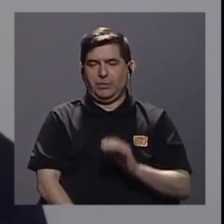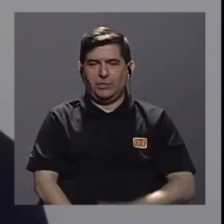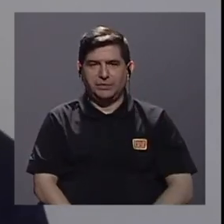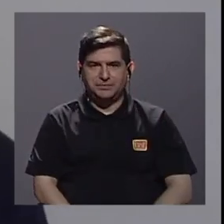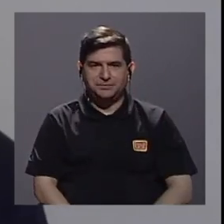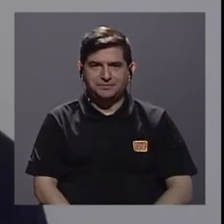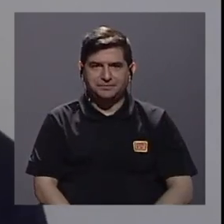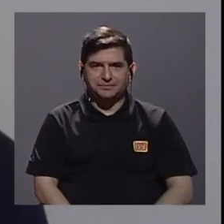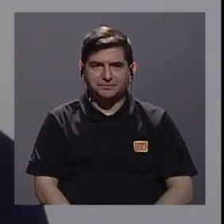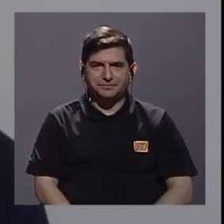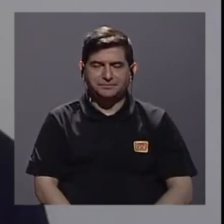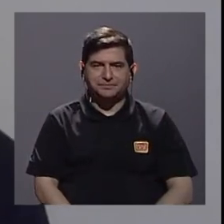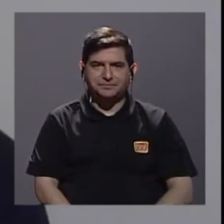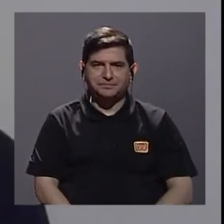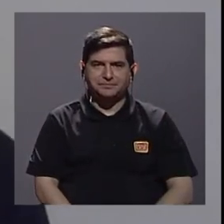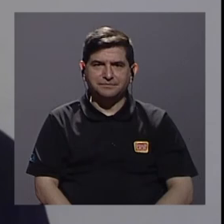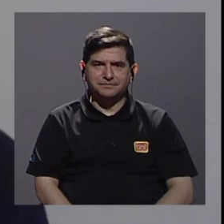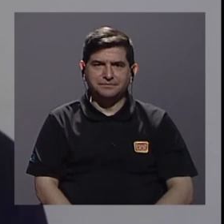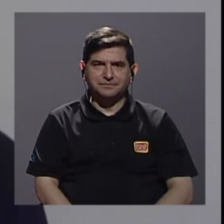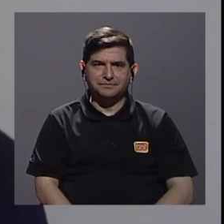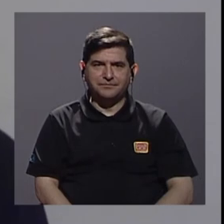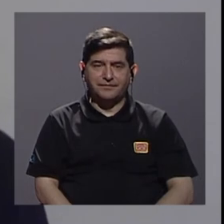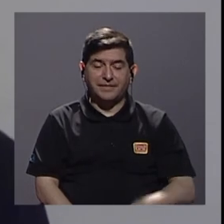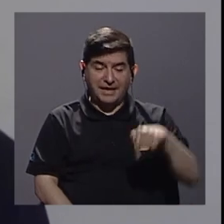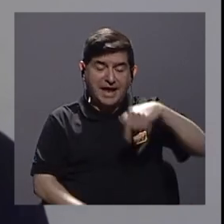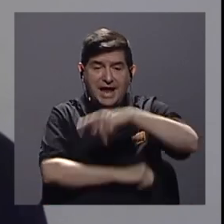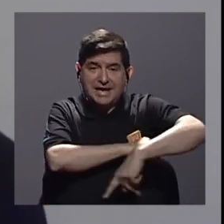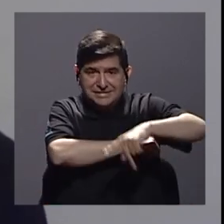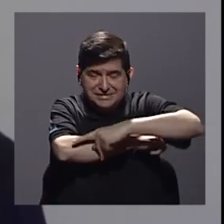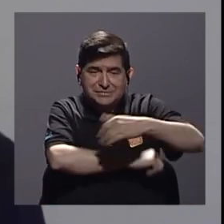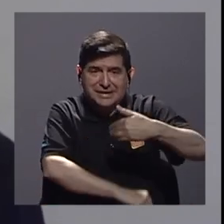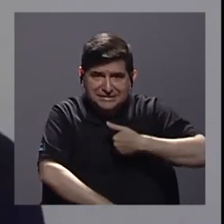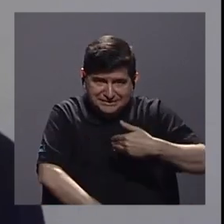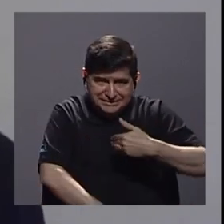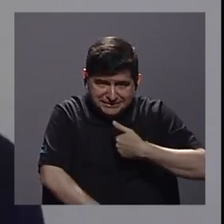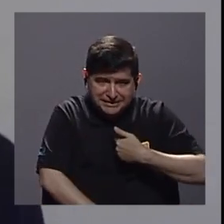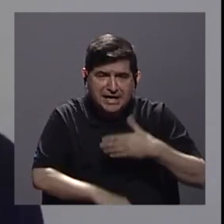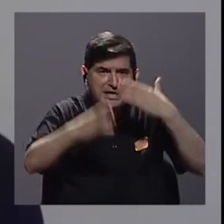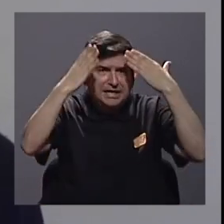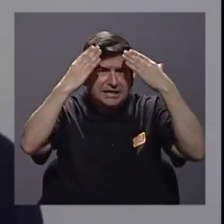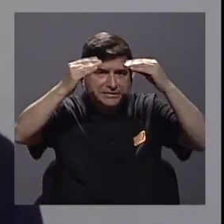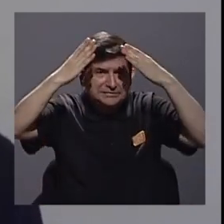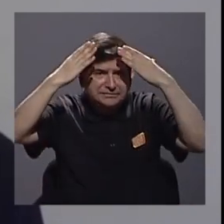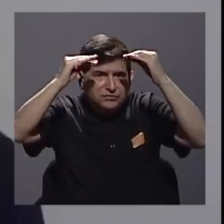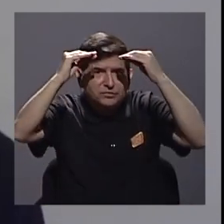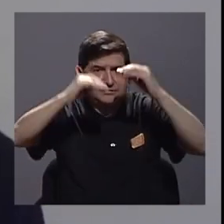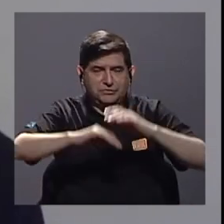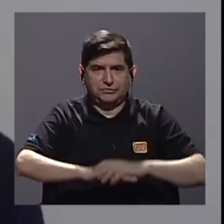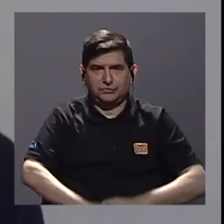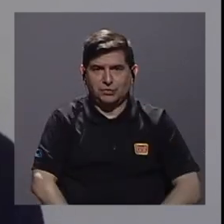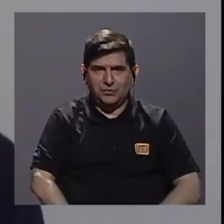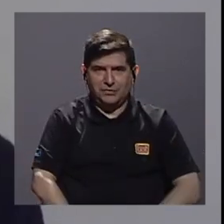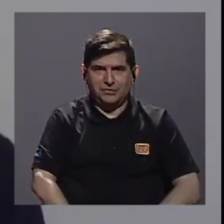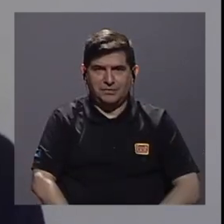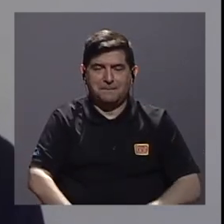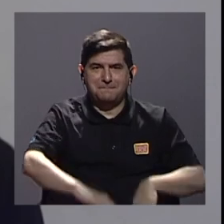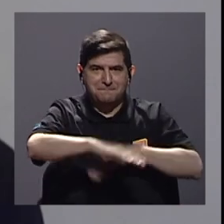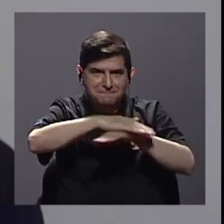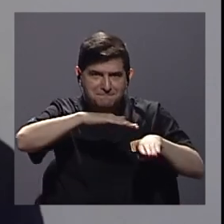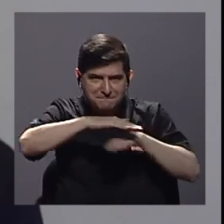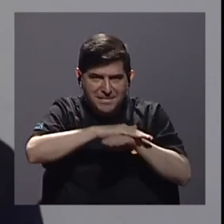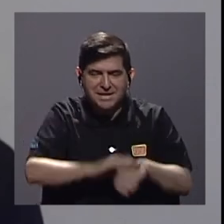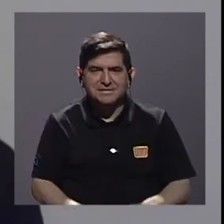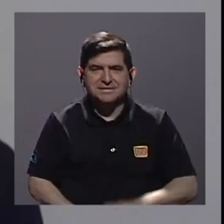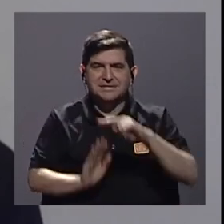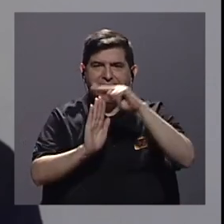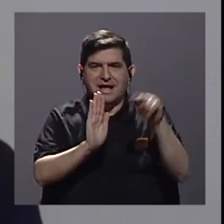¿verdad? este país tiene información con base en